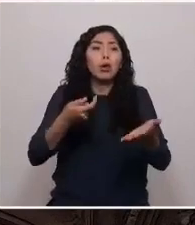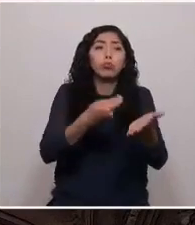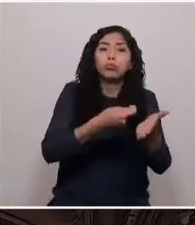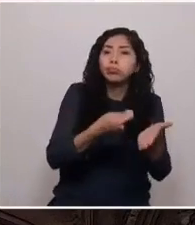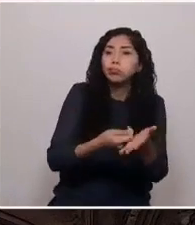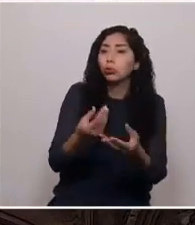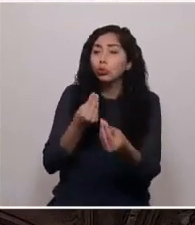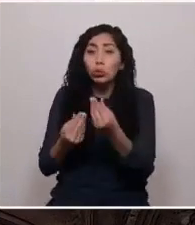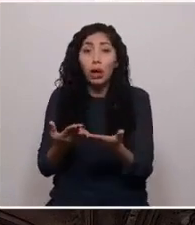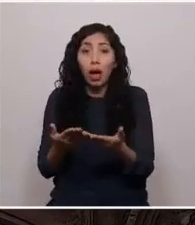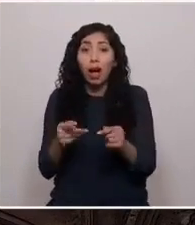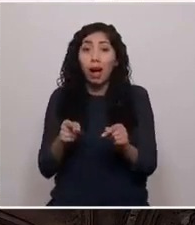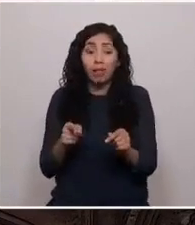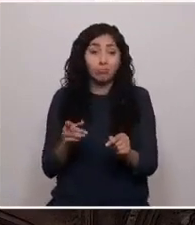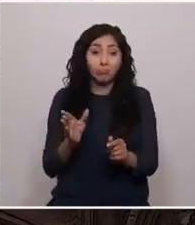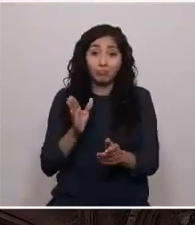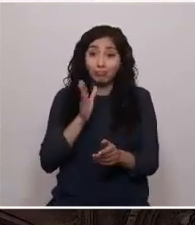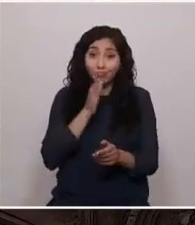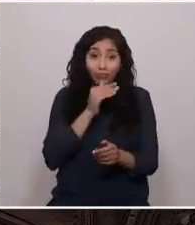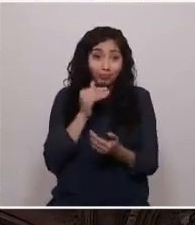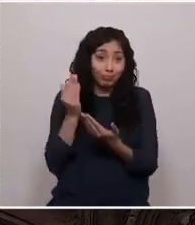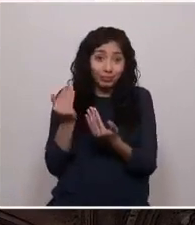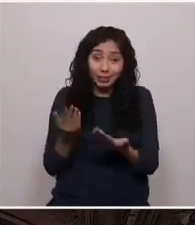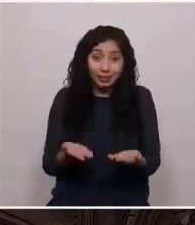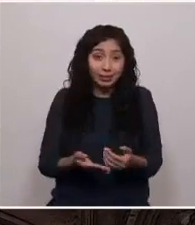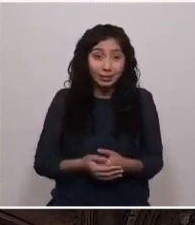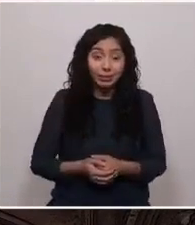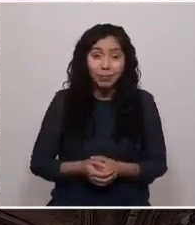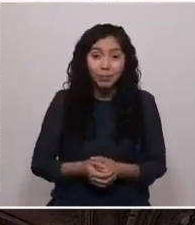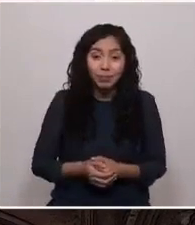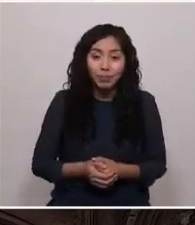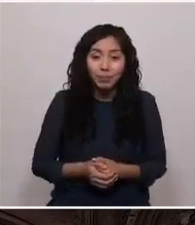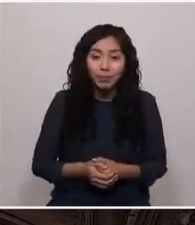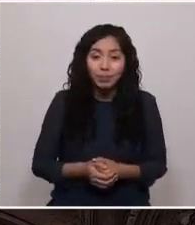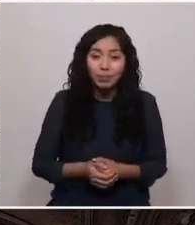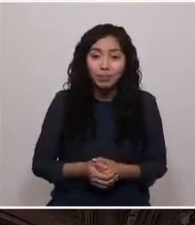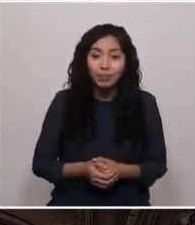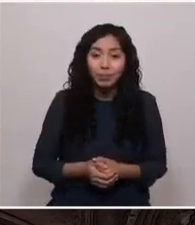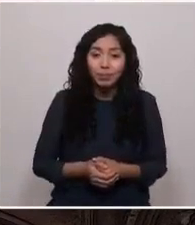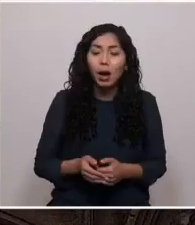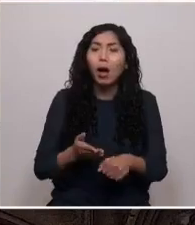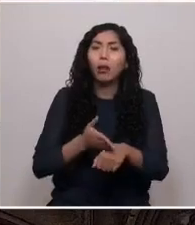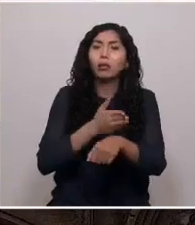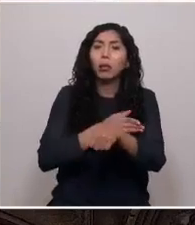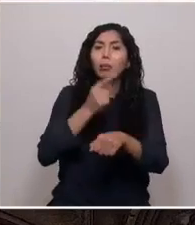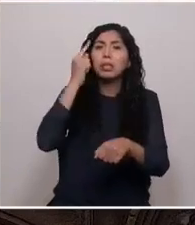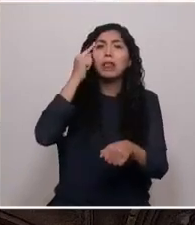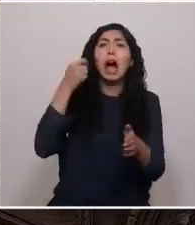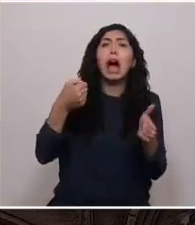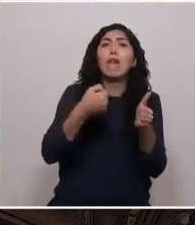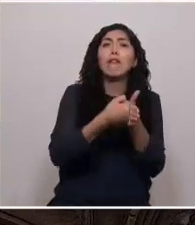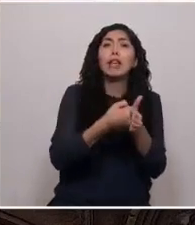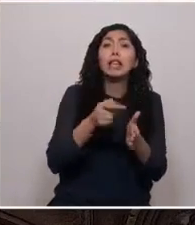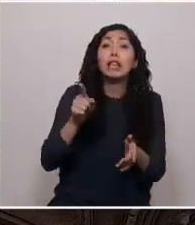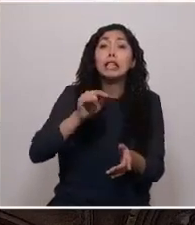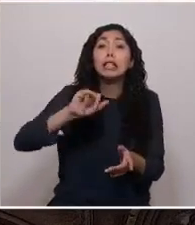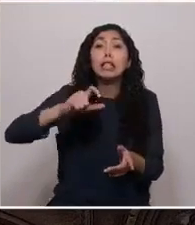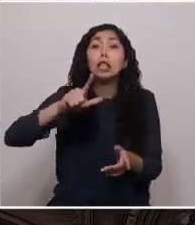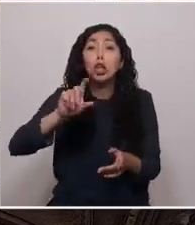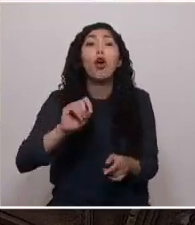futuro. Y no es a fines de siglo, como se creía antes, a partir del año 2030,